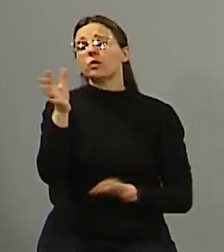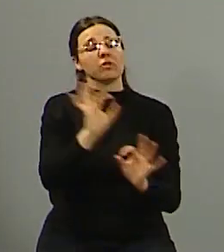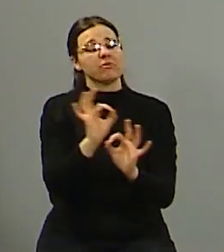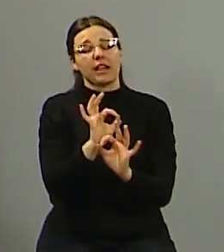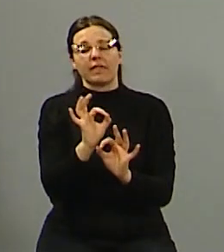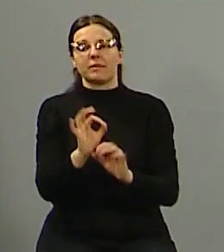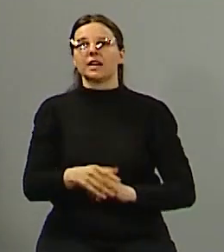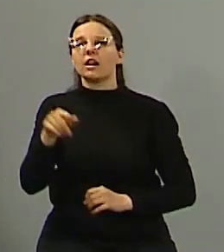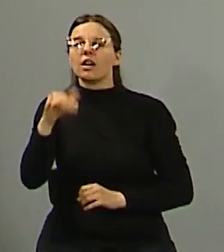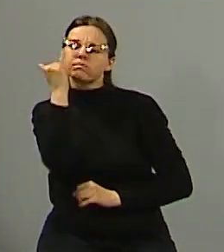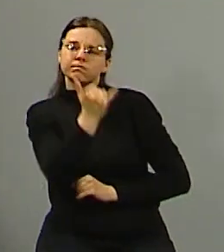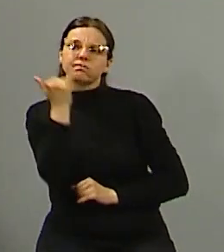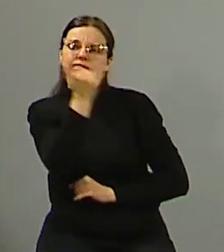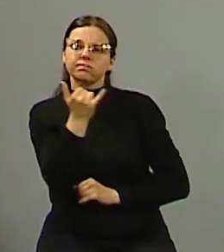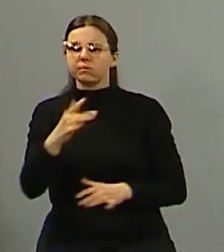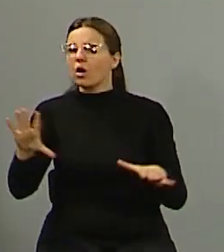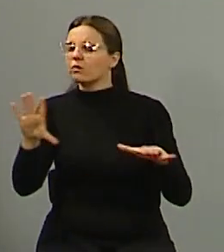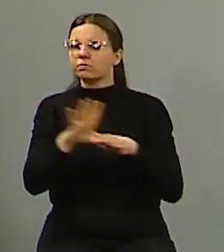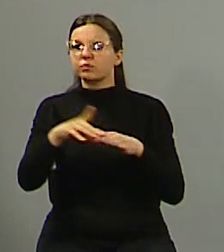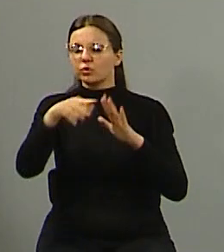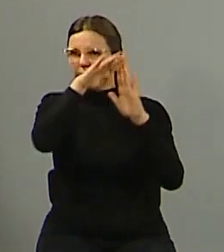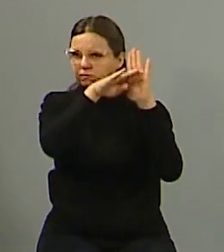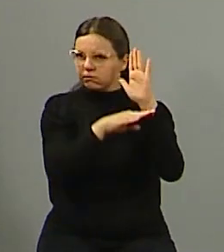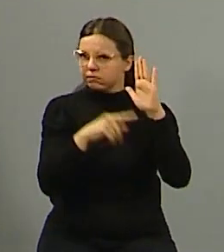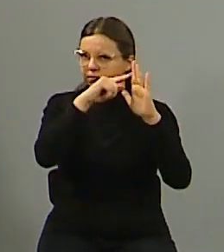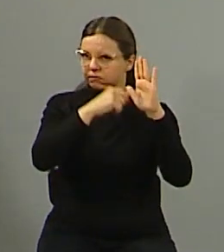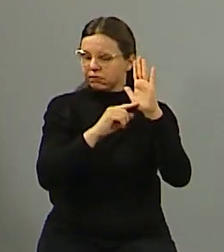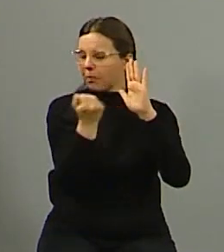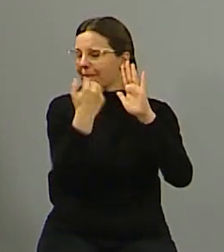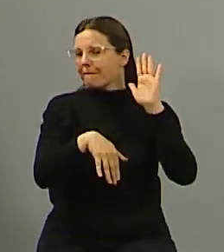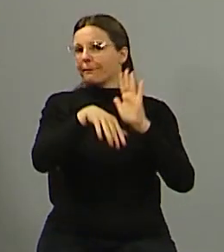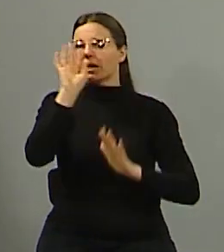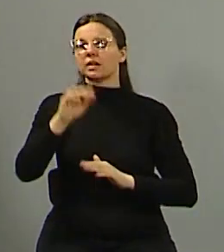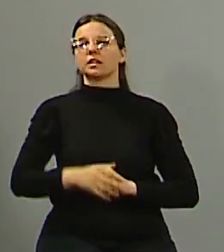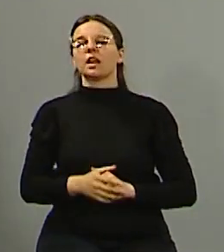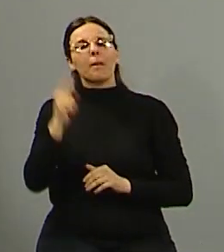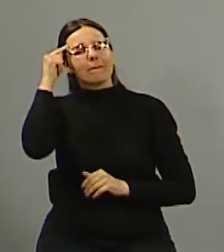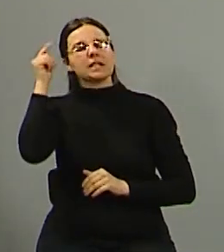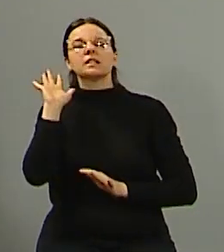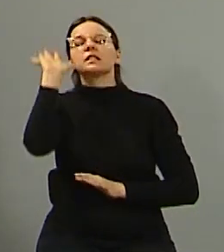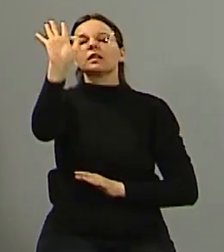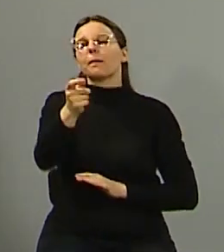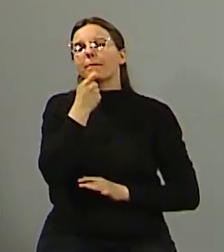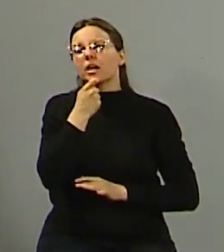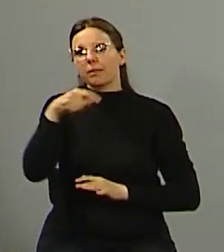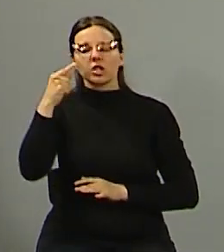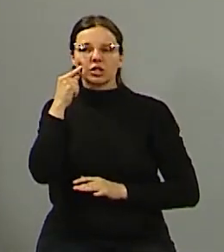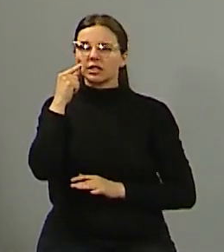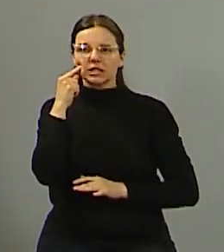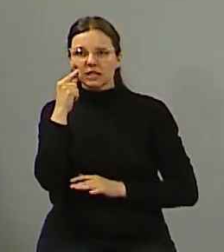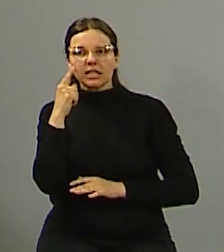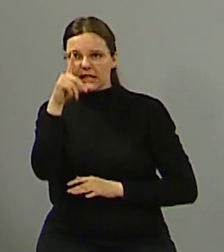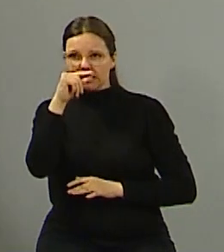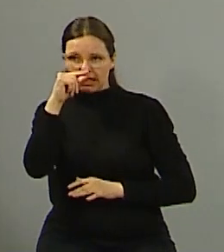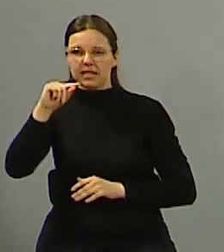definas cuáles son los ejes en los que se apoya tu proyecto pensando en llegar a la intendencia de las heras en caso de que seas intendente bueno más allá de